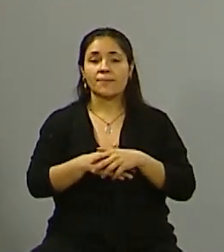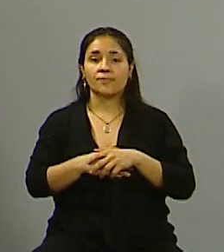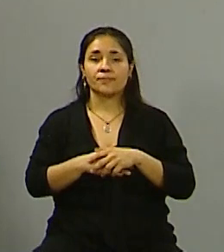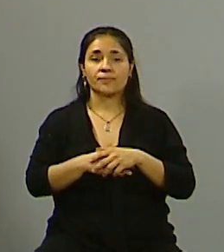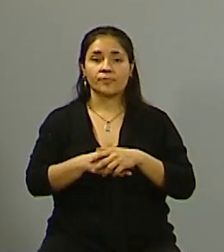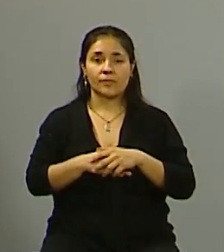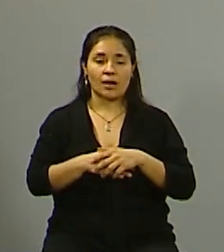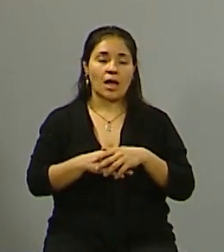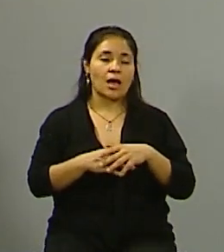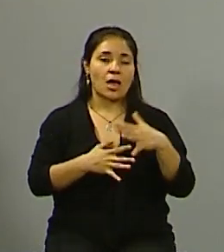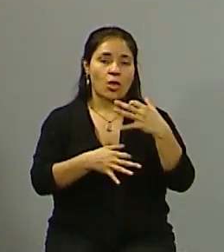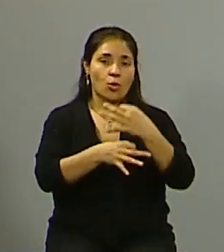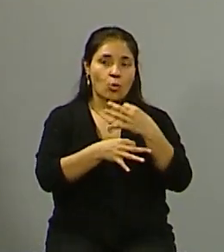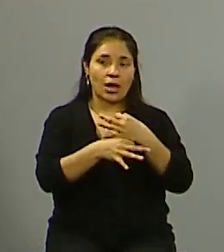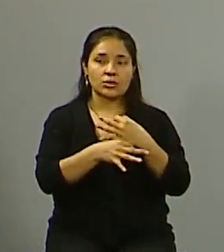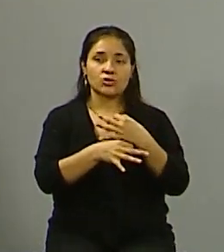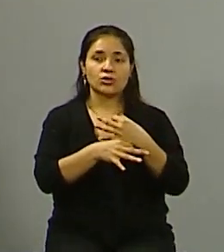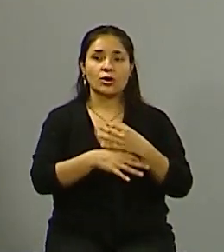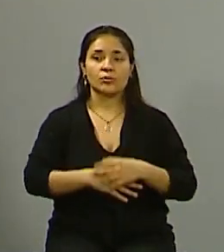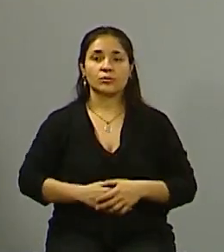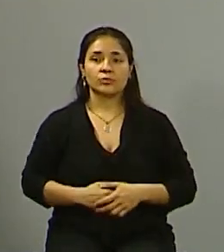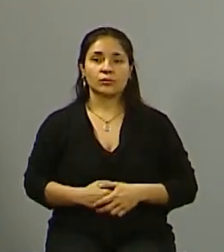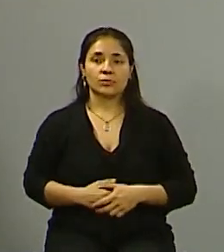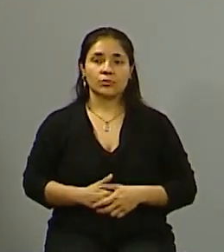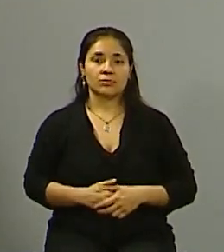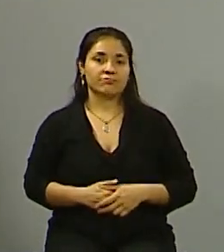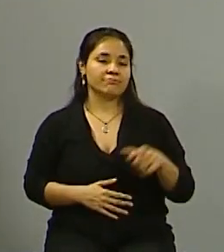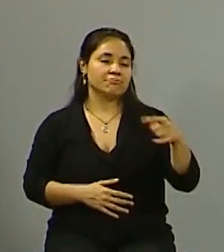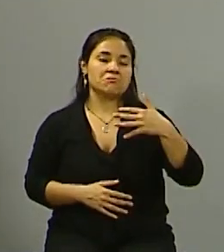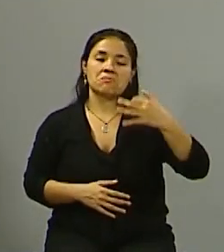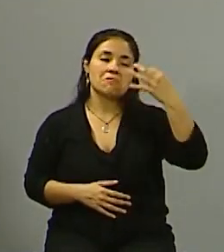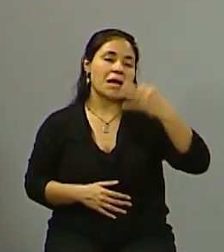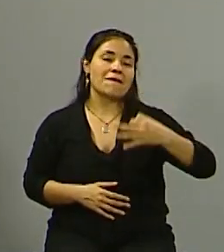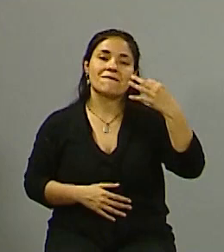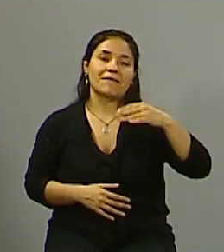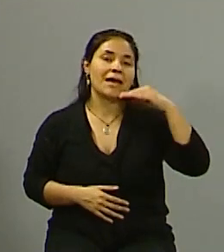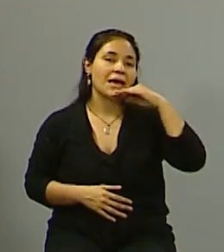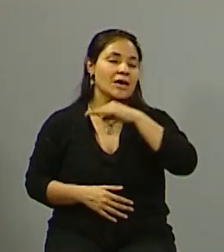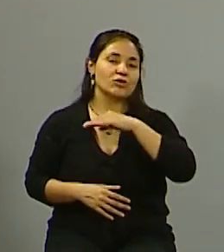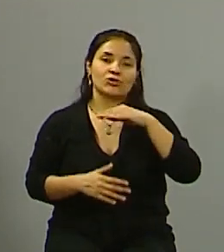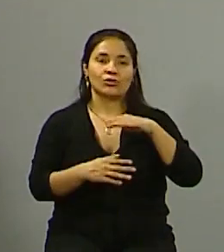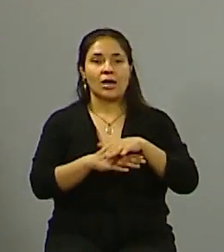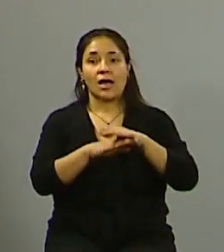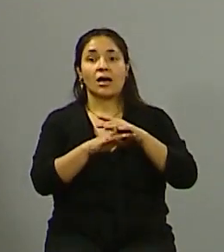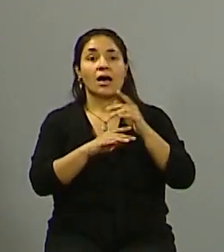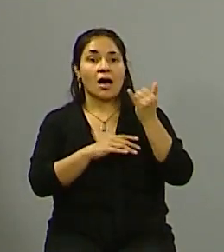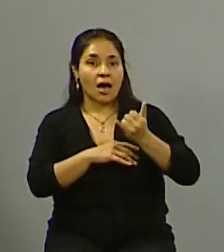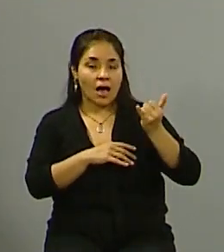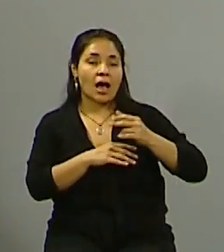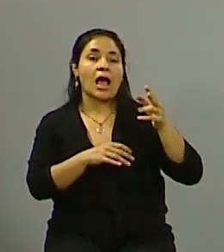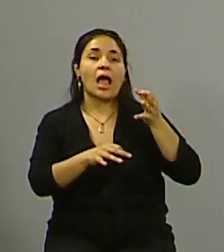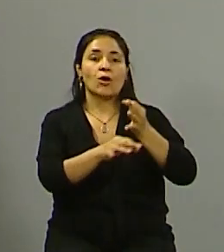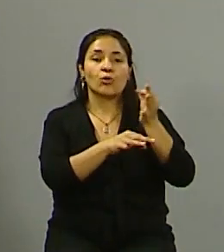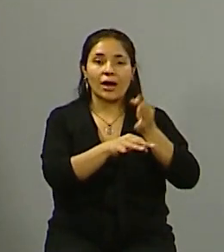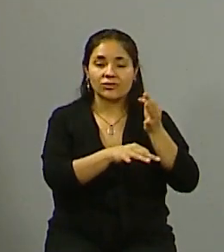con educación, te diría, de primer nivel, tiene educación Balrof, tienen docentes capacitados por el